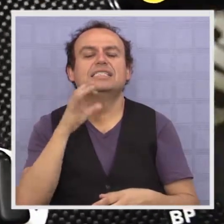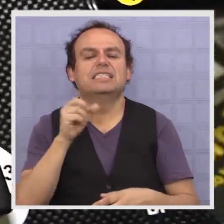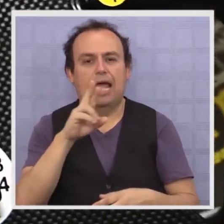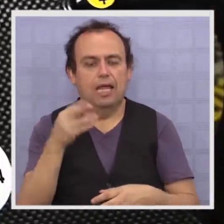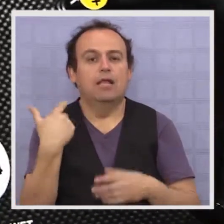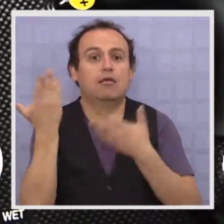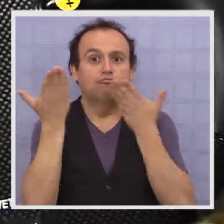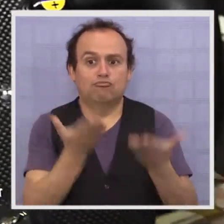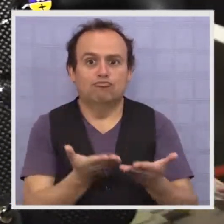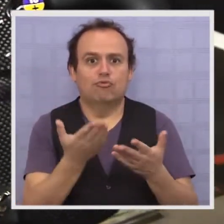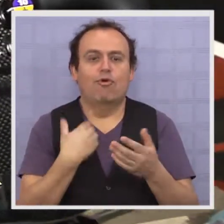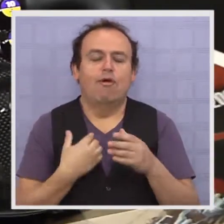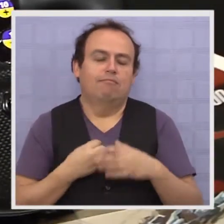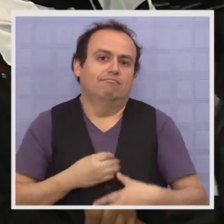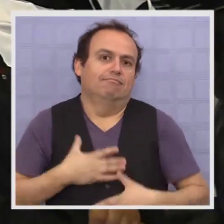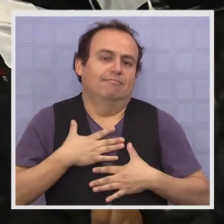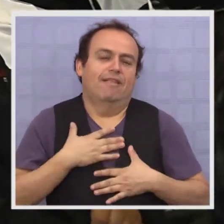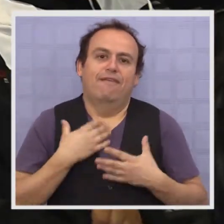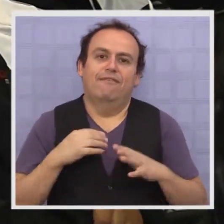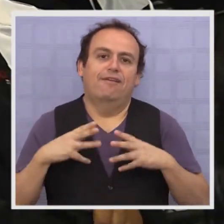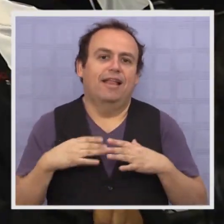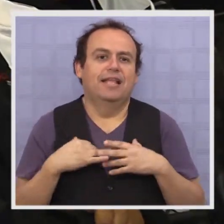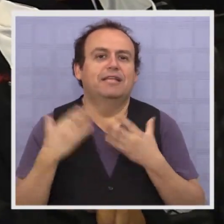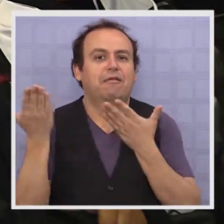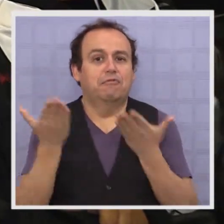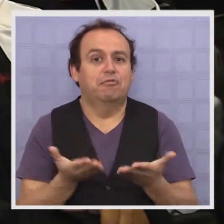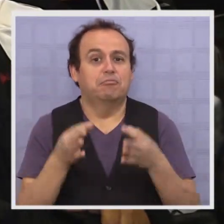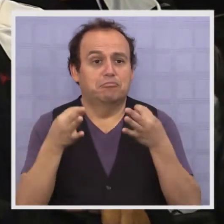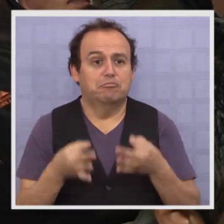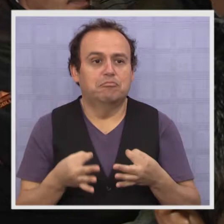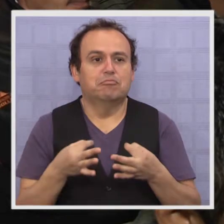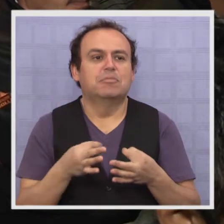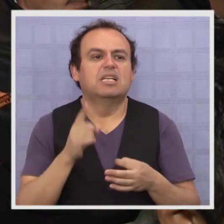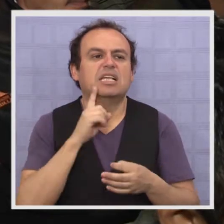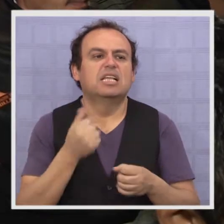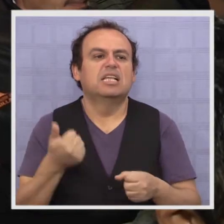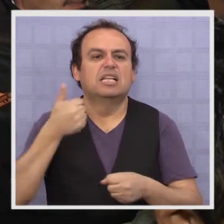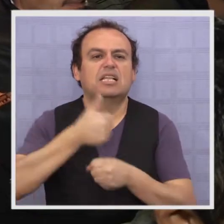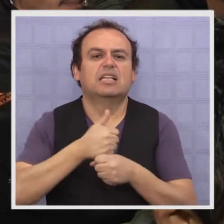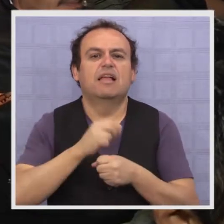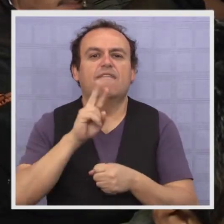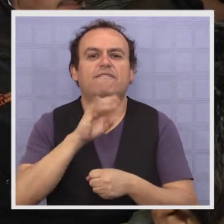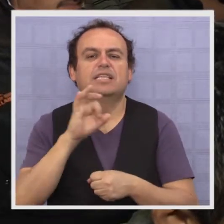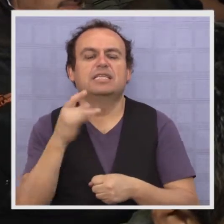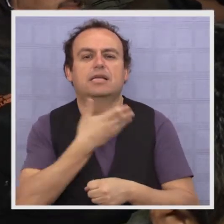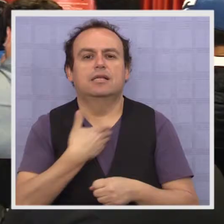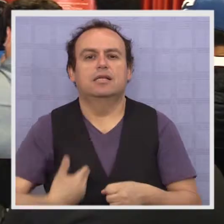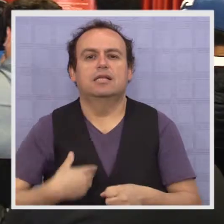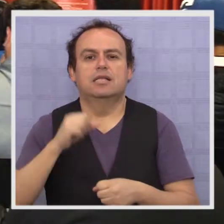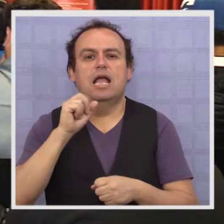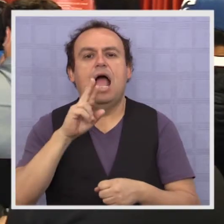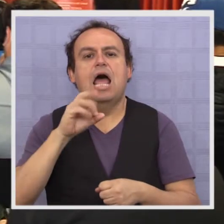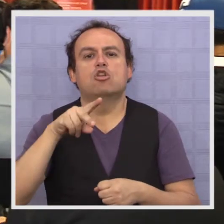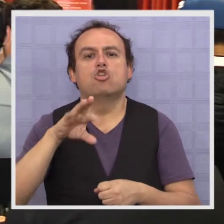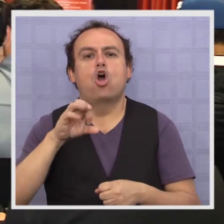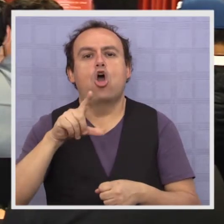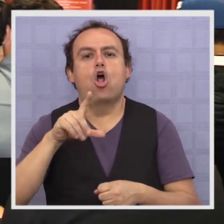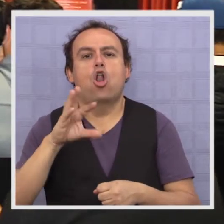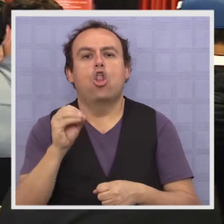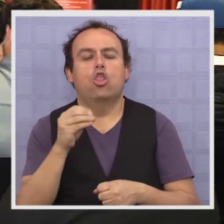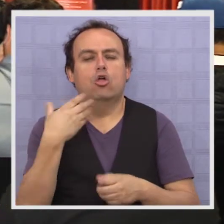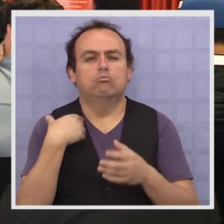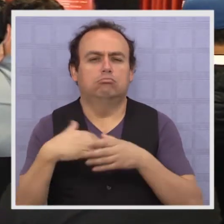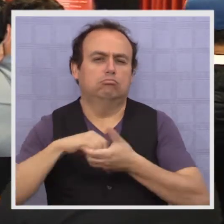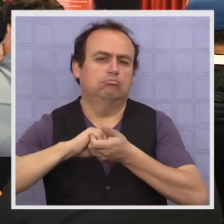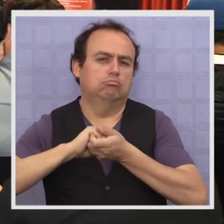emocionante. La invitación a Salazar fue concretada por el vice-rector de INACAP, Arnoldo Himalai, quien tiene una estrecha amistad